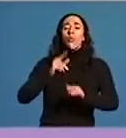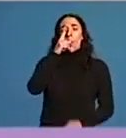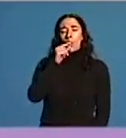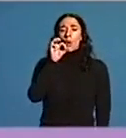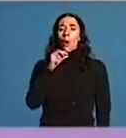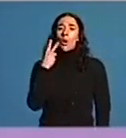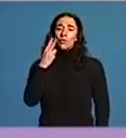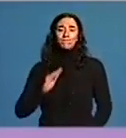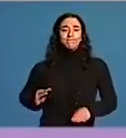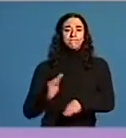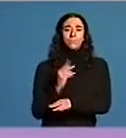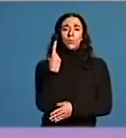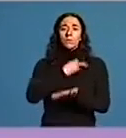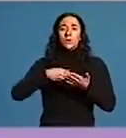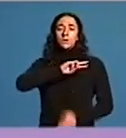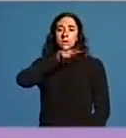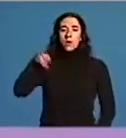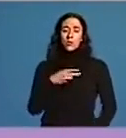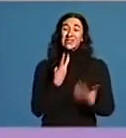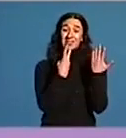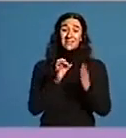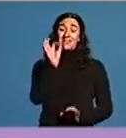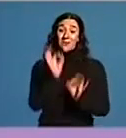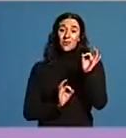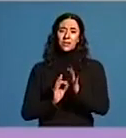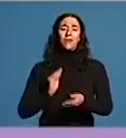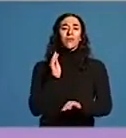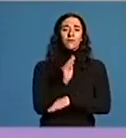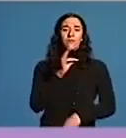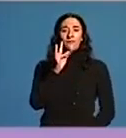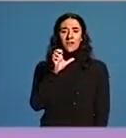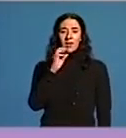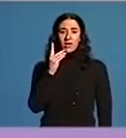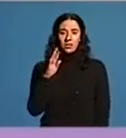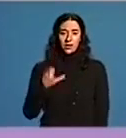cun millón de euros e cofinanciada nun 70% con fondos FEDER.